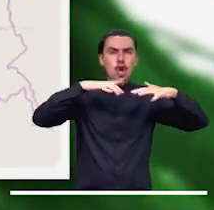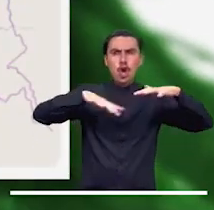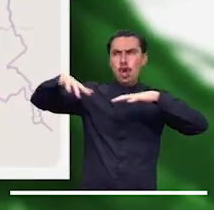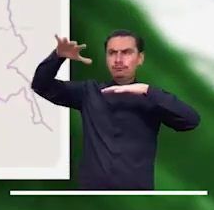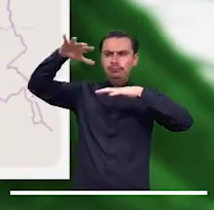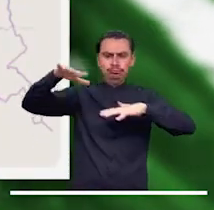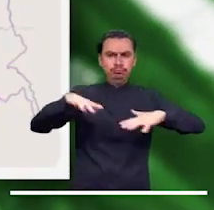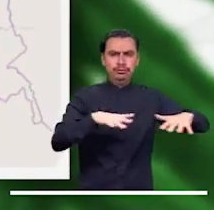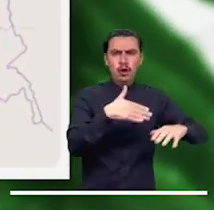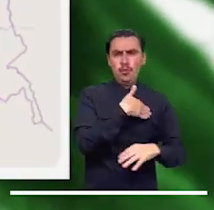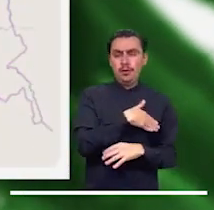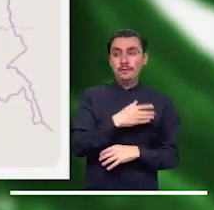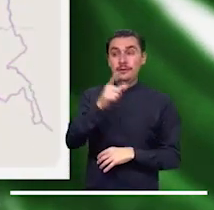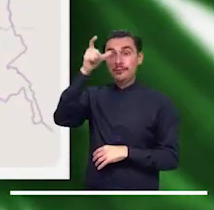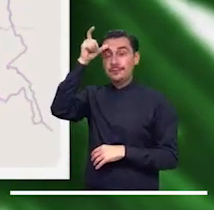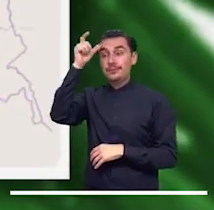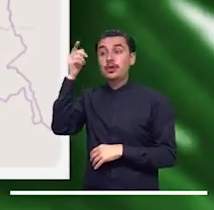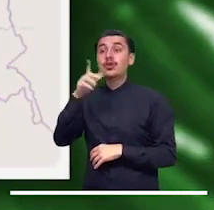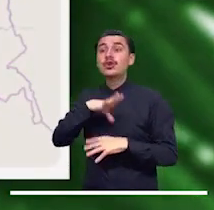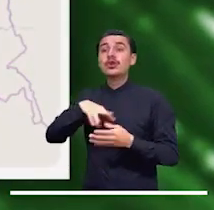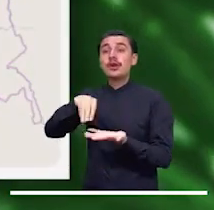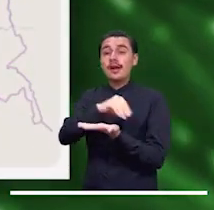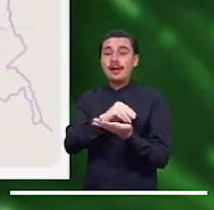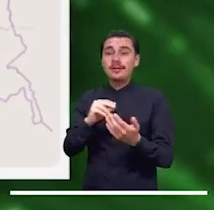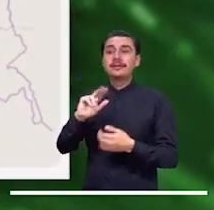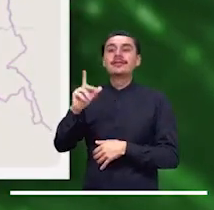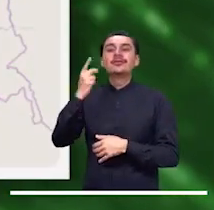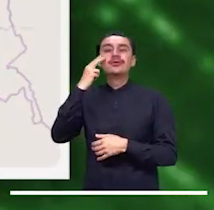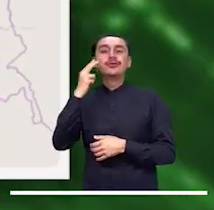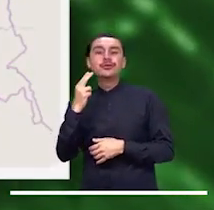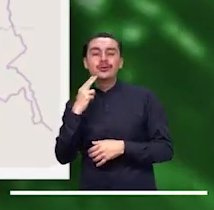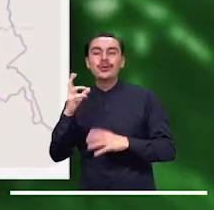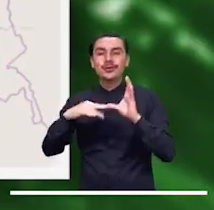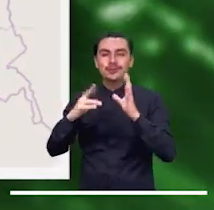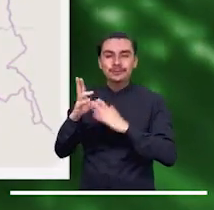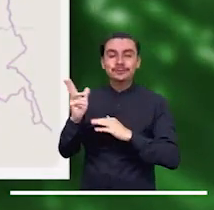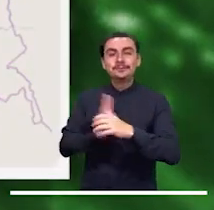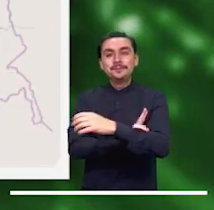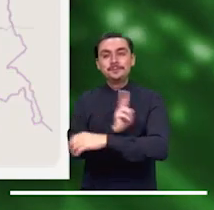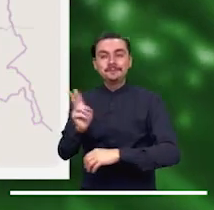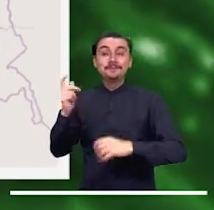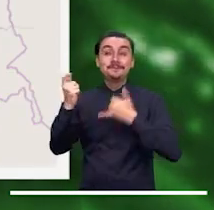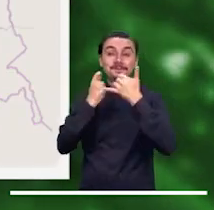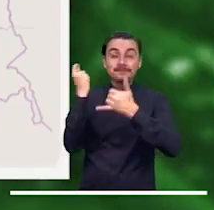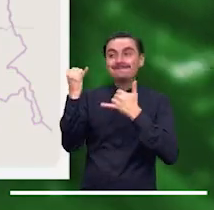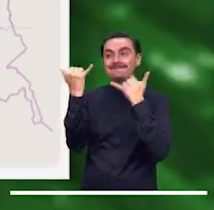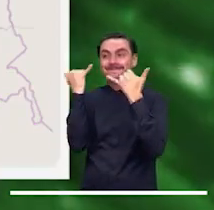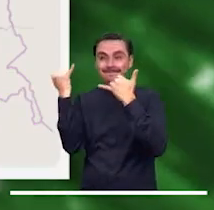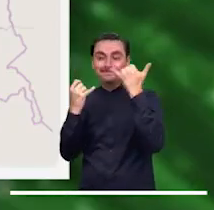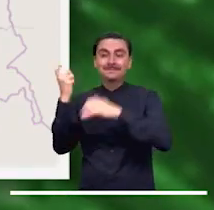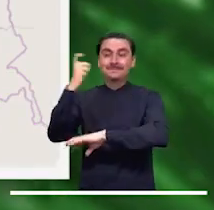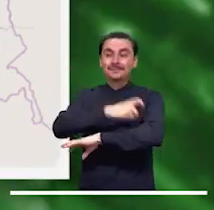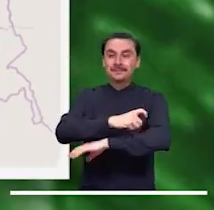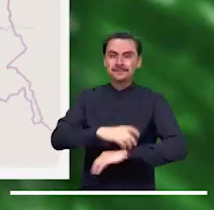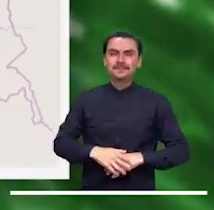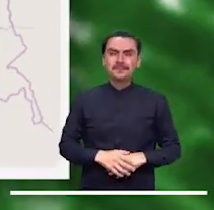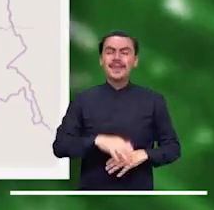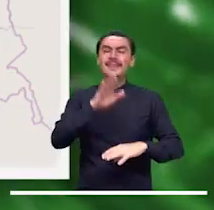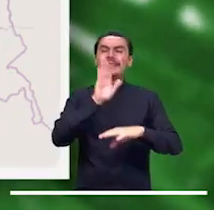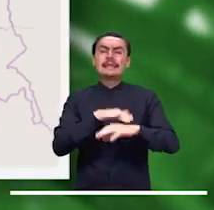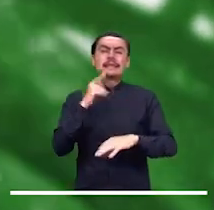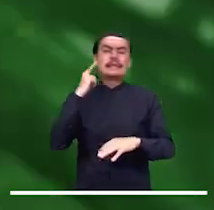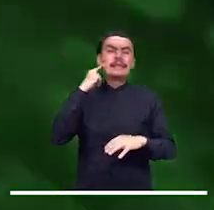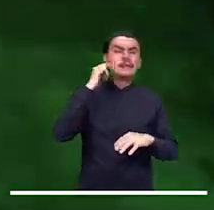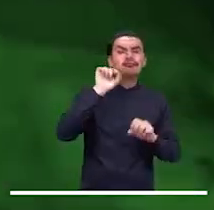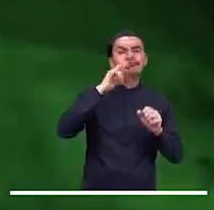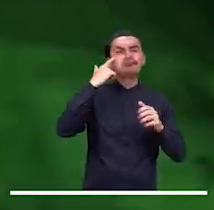probabilidad de ocurrencia de incendios de la cobertura vegetal en zonas del Aguajira, Nariño y los Andes. En el Caribe, el Pacífico,